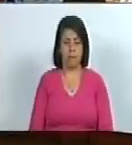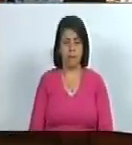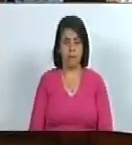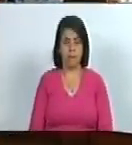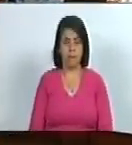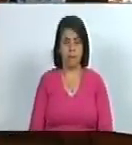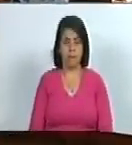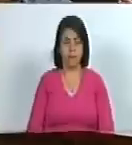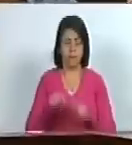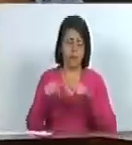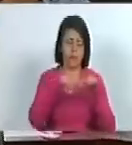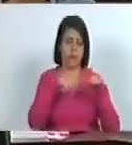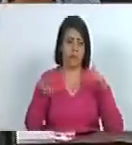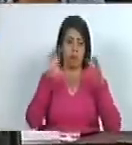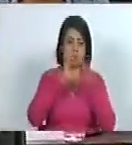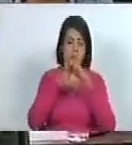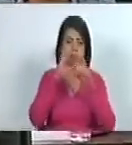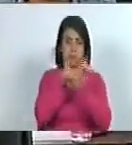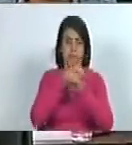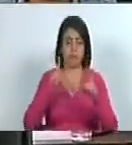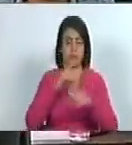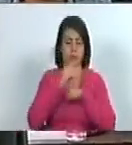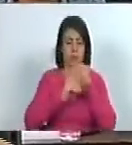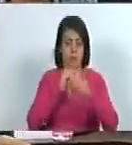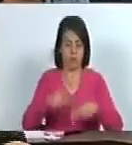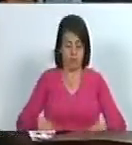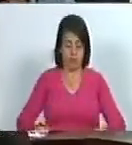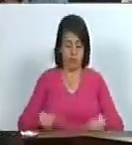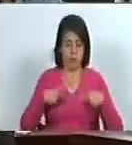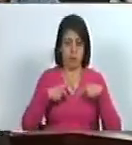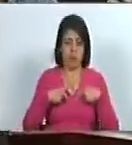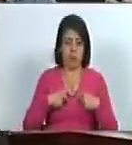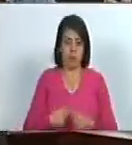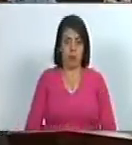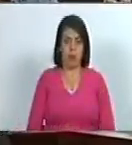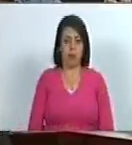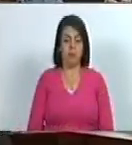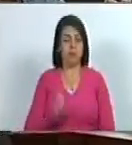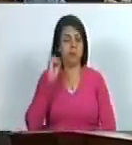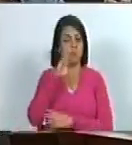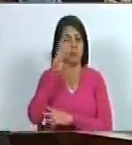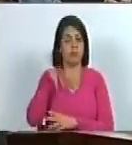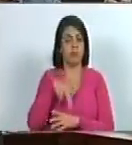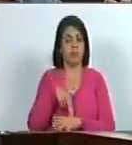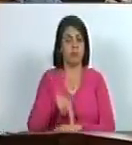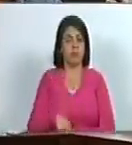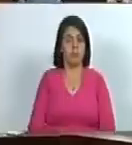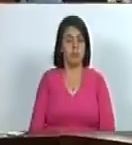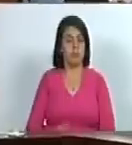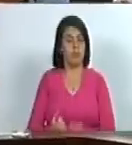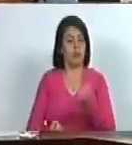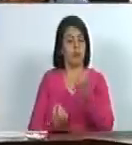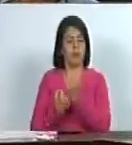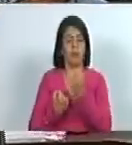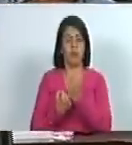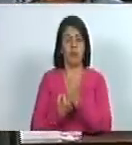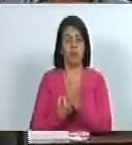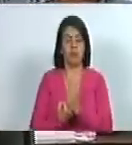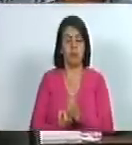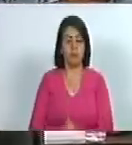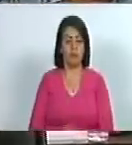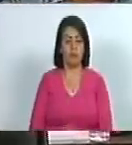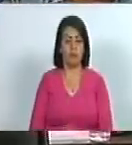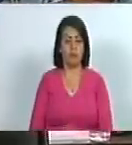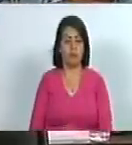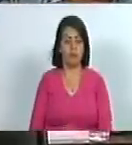desde este lugar la alianza democrática que hace vida en la asamblea nacional apoya de forma